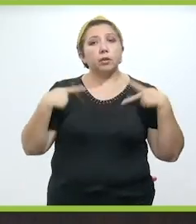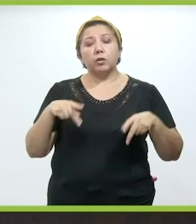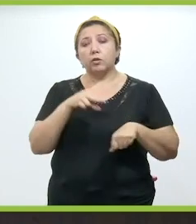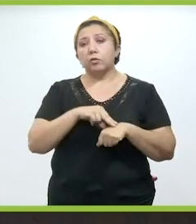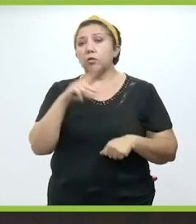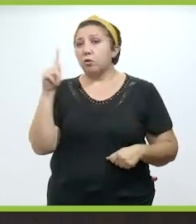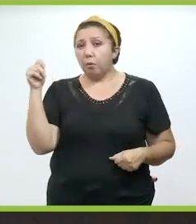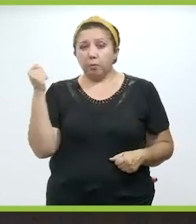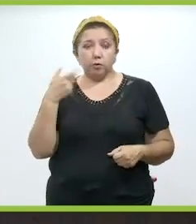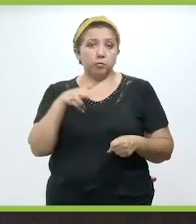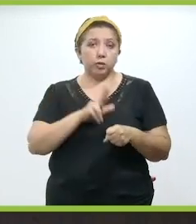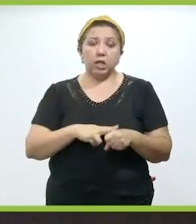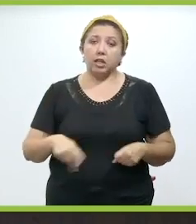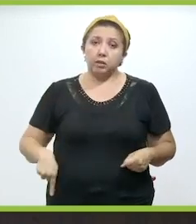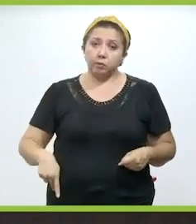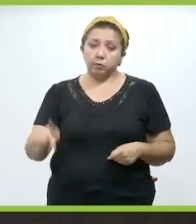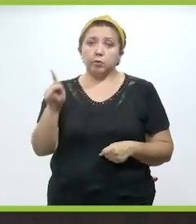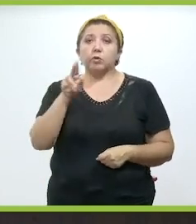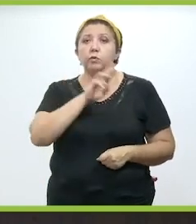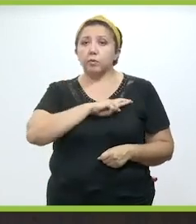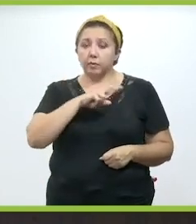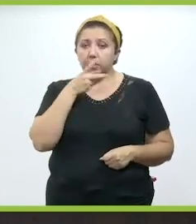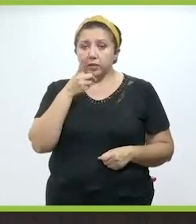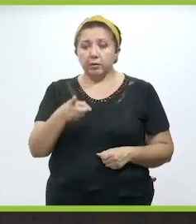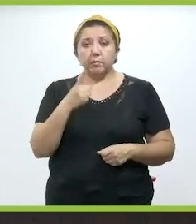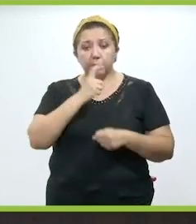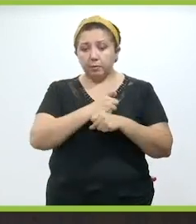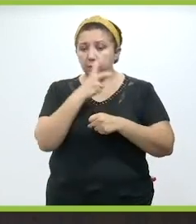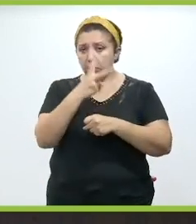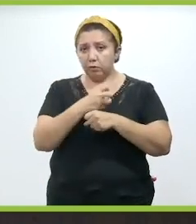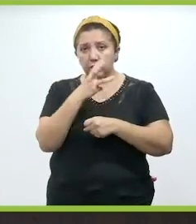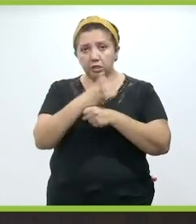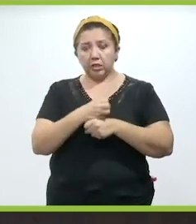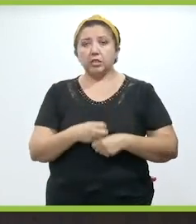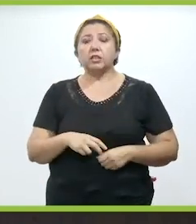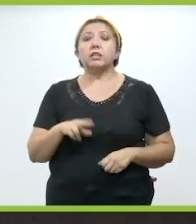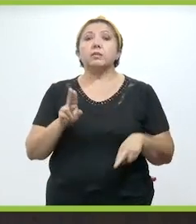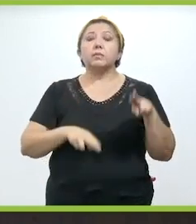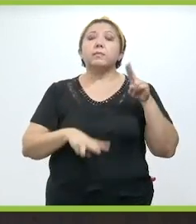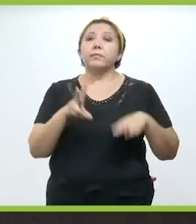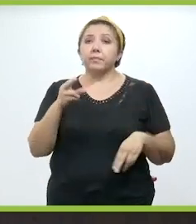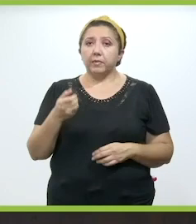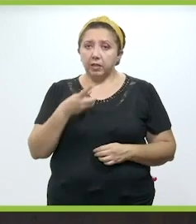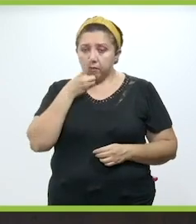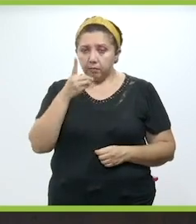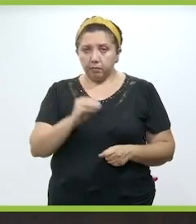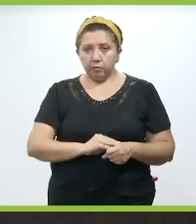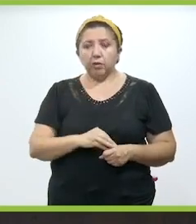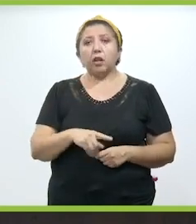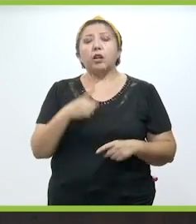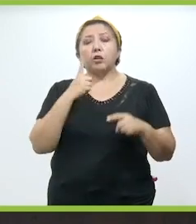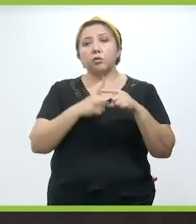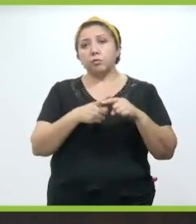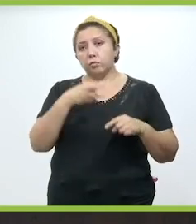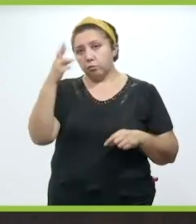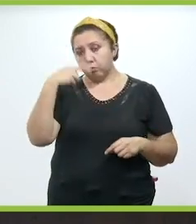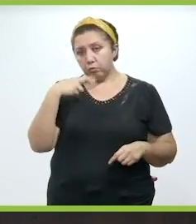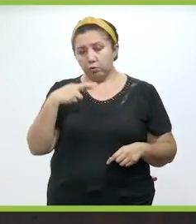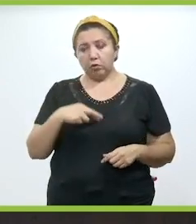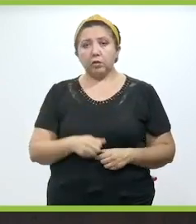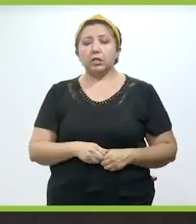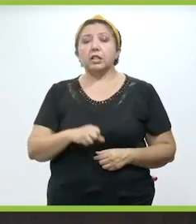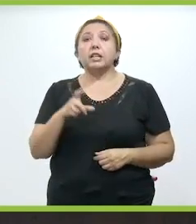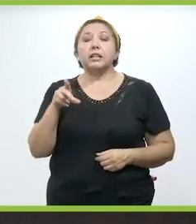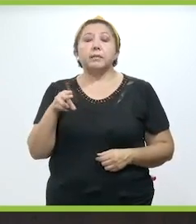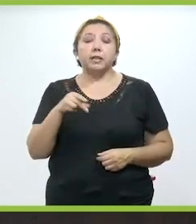médico, no importa si son hospitales públicos, privados, primer, segundo, tercer nivel y además también incluir a la gente de la Cruz Roja y a los paramédicos